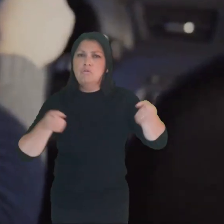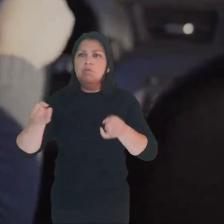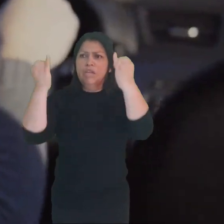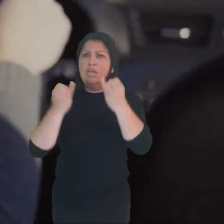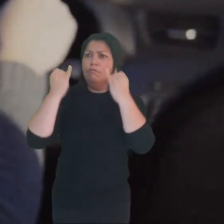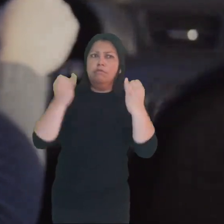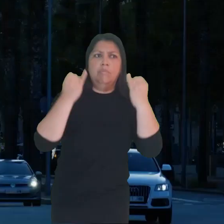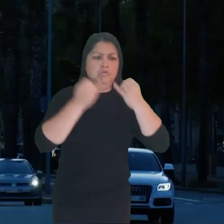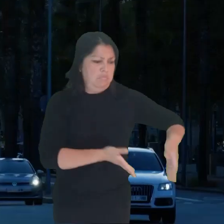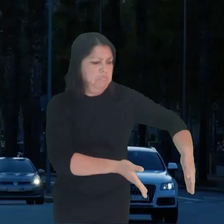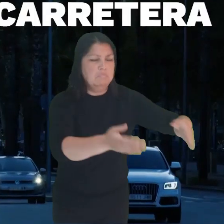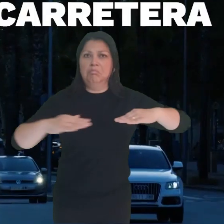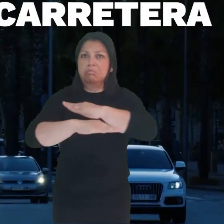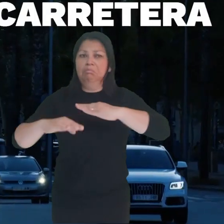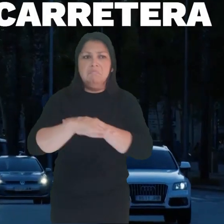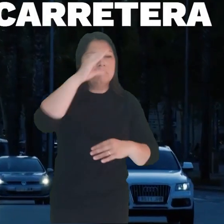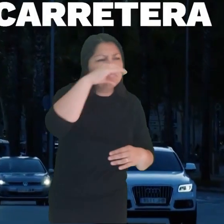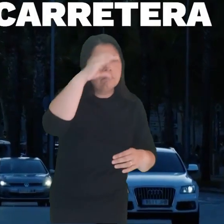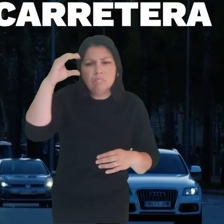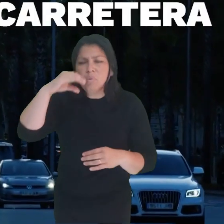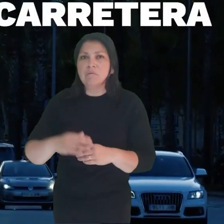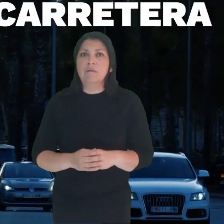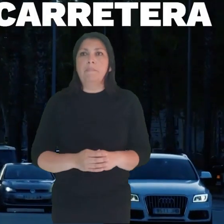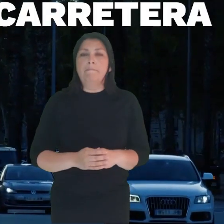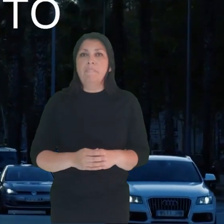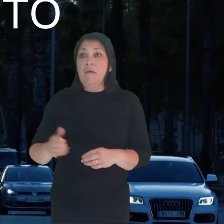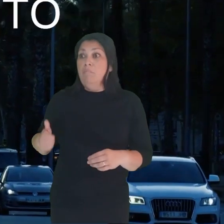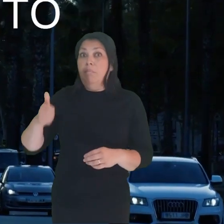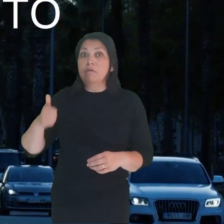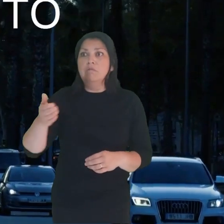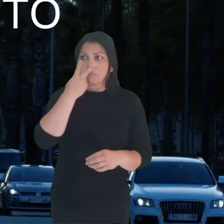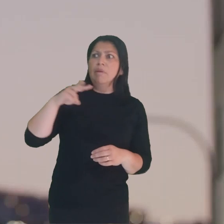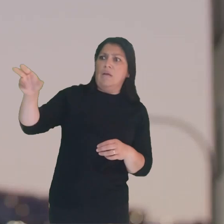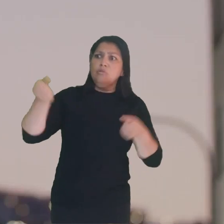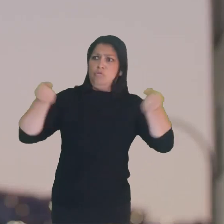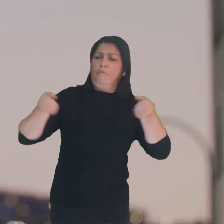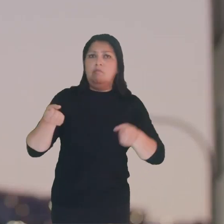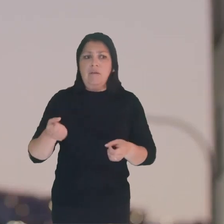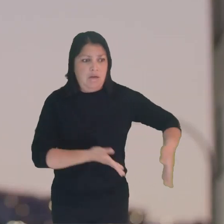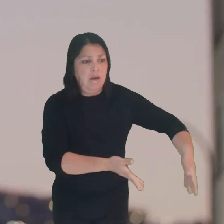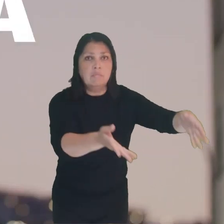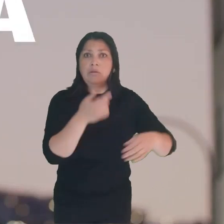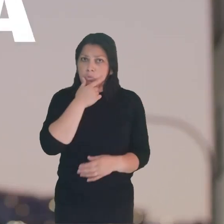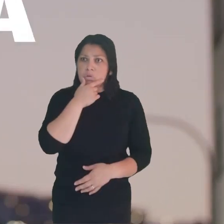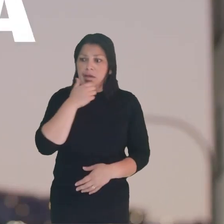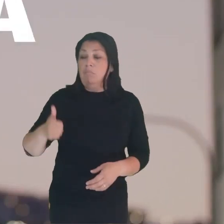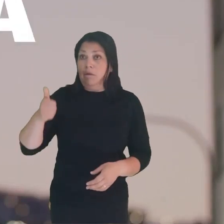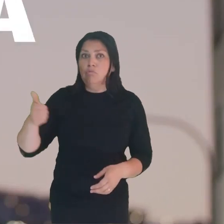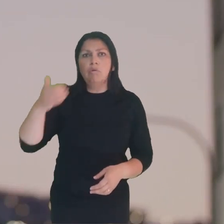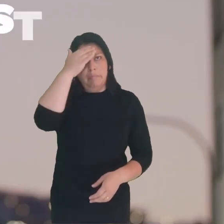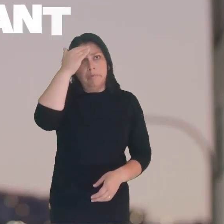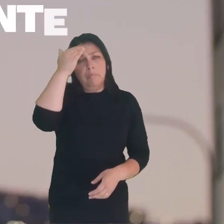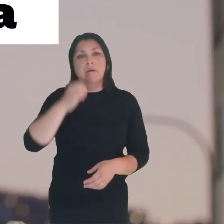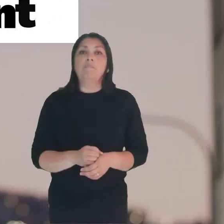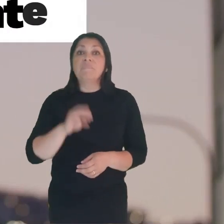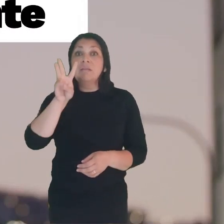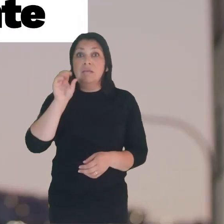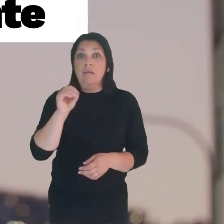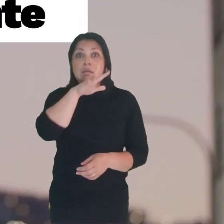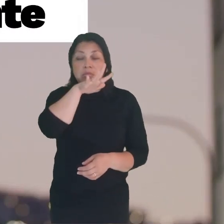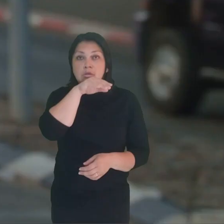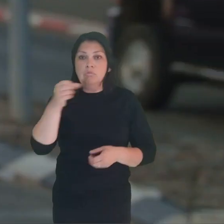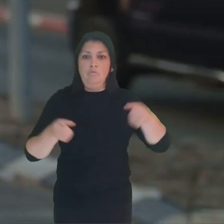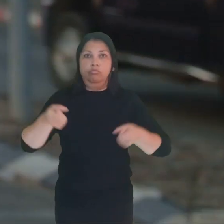llegar hasta allá. Estaba buscando señales en la carretera a todo momento. Al ver que el conductor dudaba, el pastor se preocupó